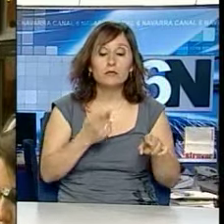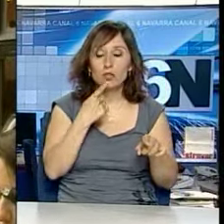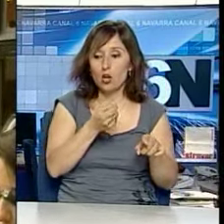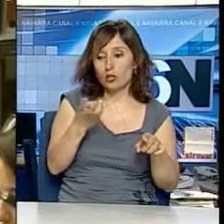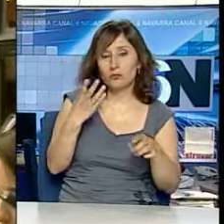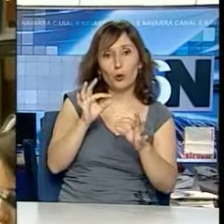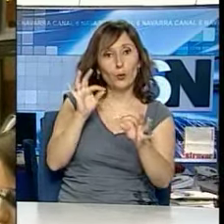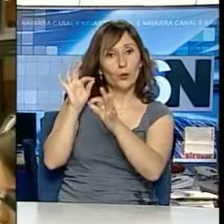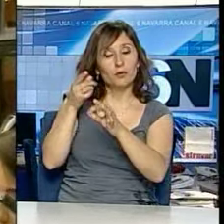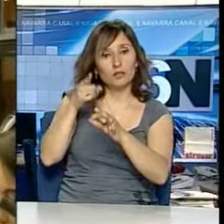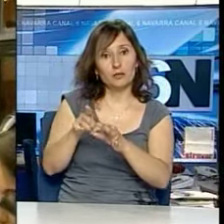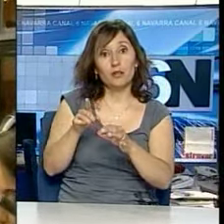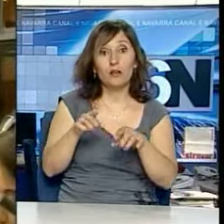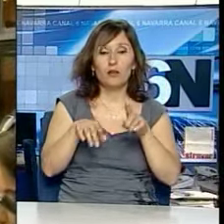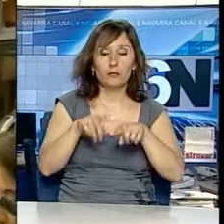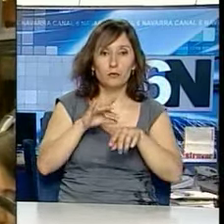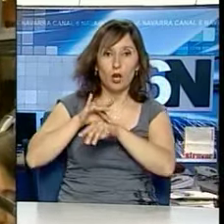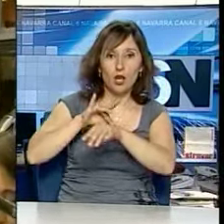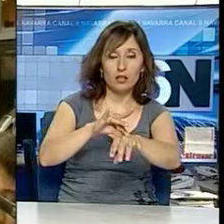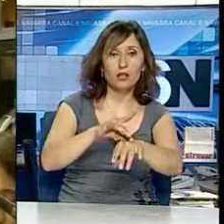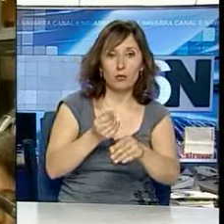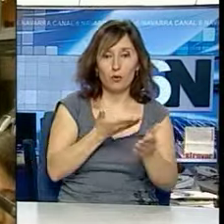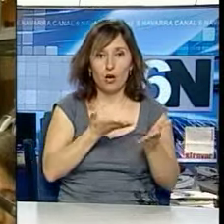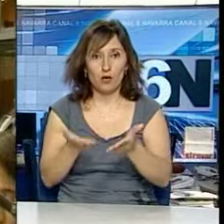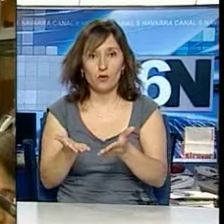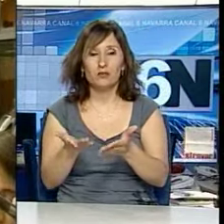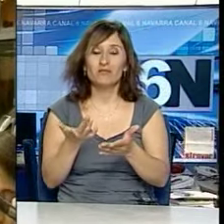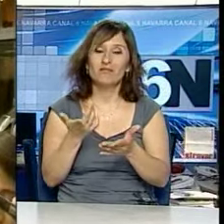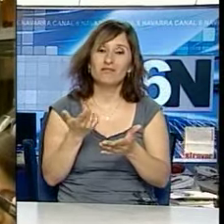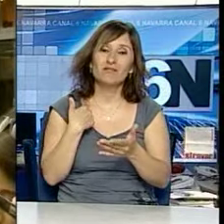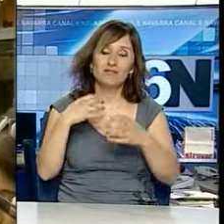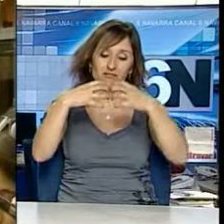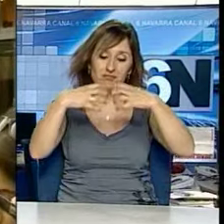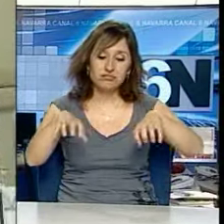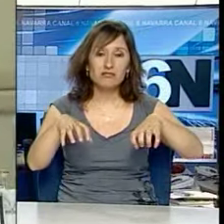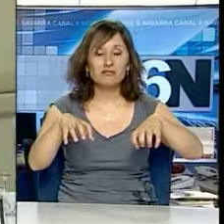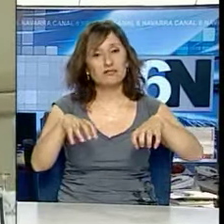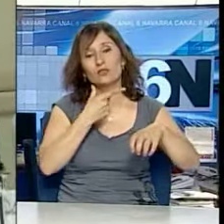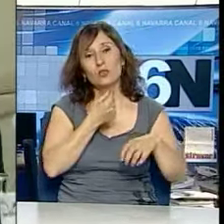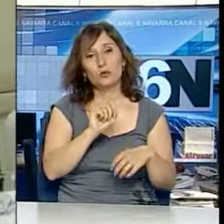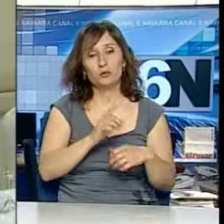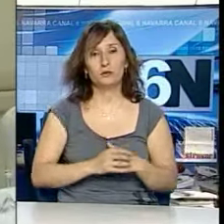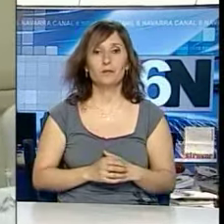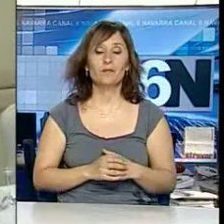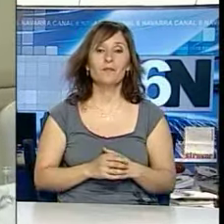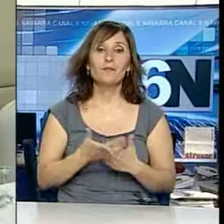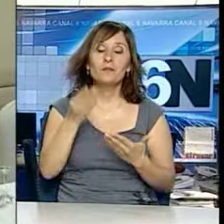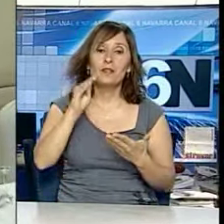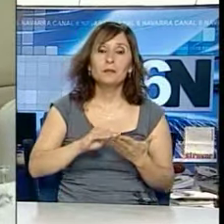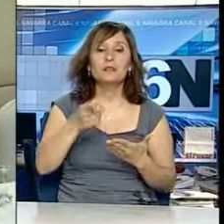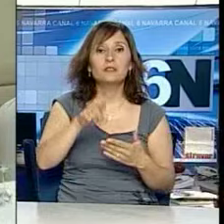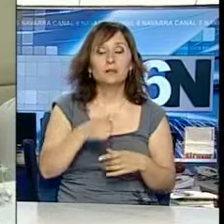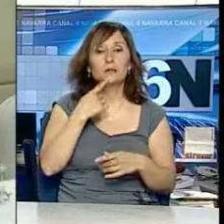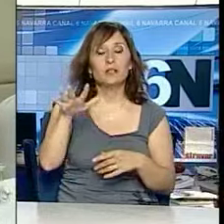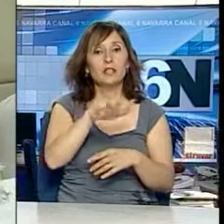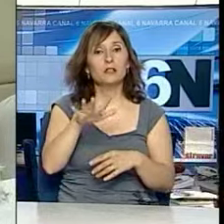los otros, tiran también de ellos en una dirección u otra y, por tanto, a no me gusta que se separe a los excelentes. Además, también ha hecho valoraciones del Espacio